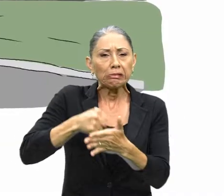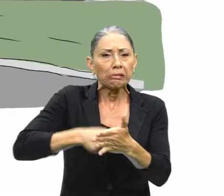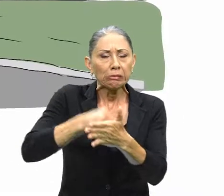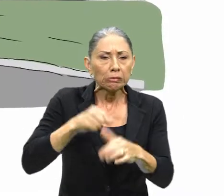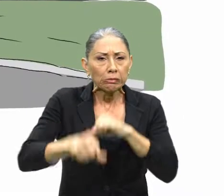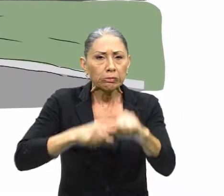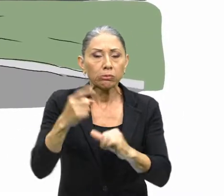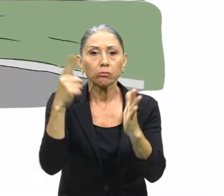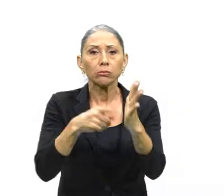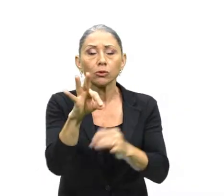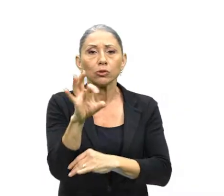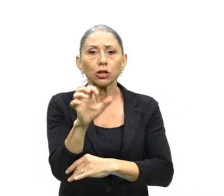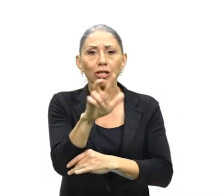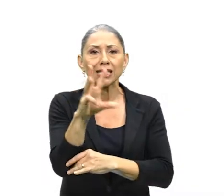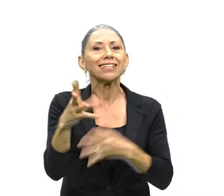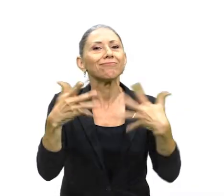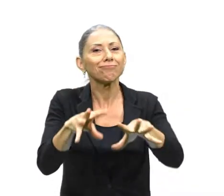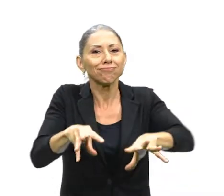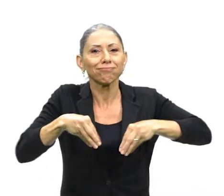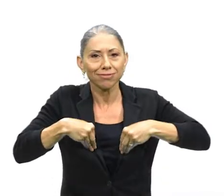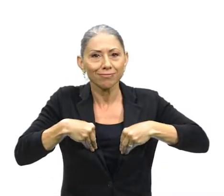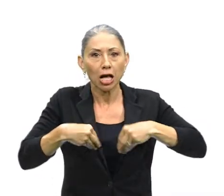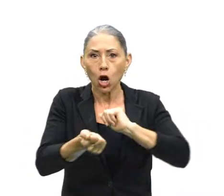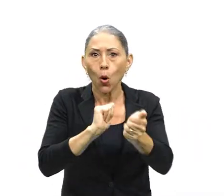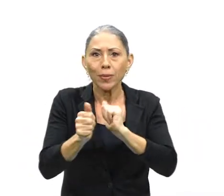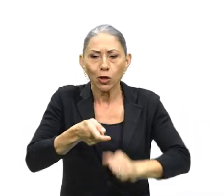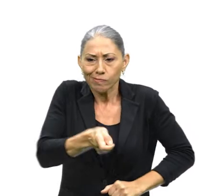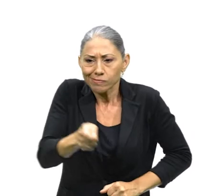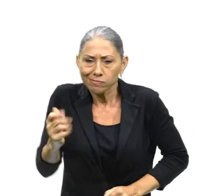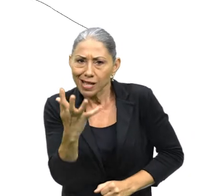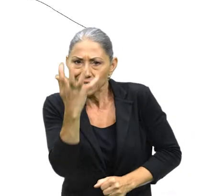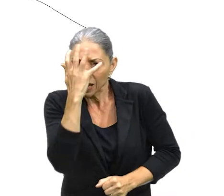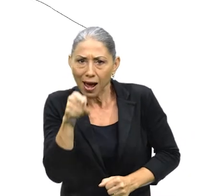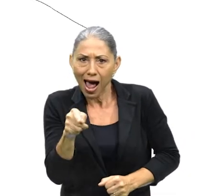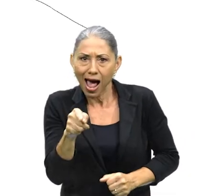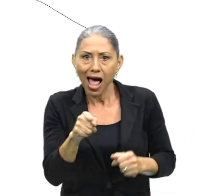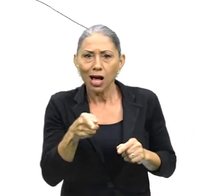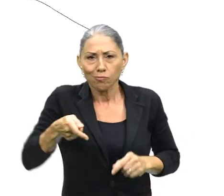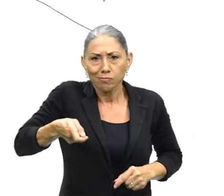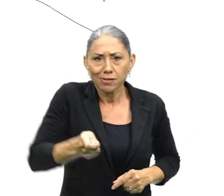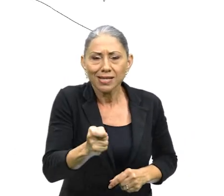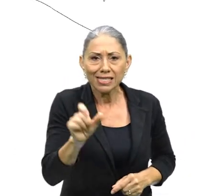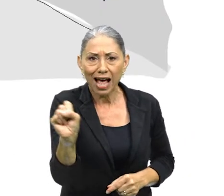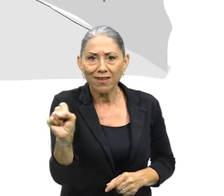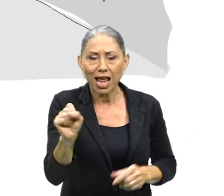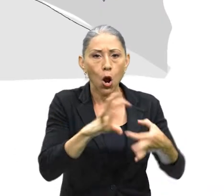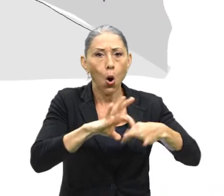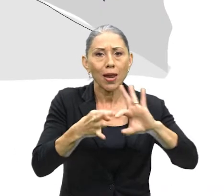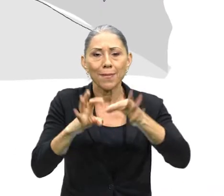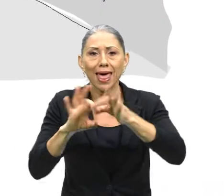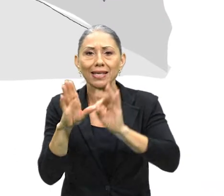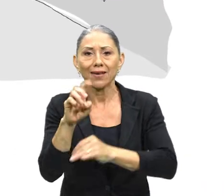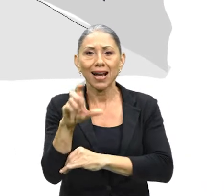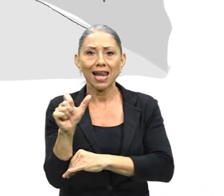1936 fue aceptado. Compitió en esgrima, modalidad sable, en las Olimpiadas de Berlín, con lo que se